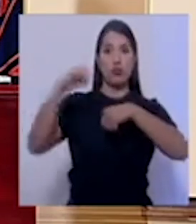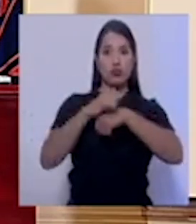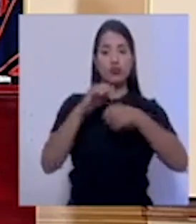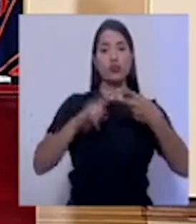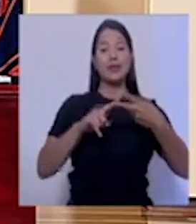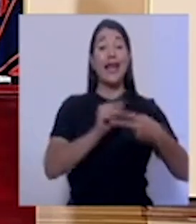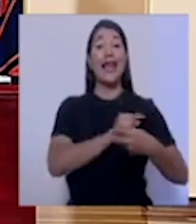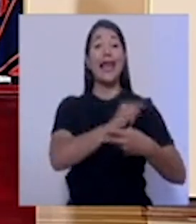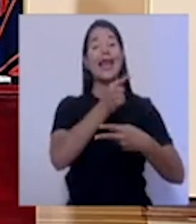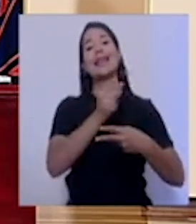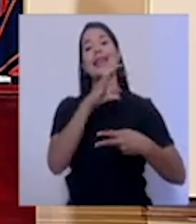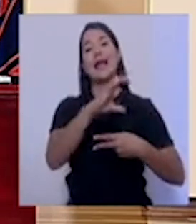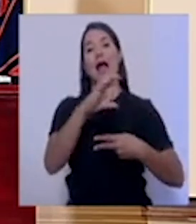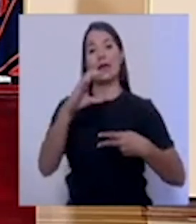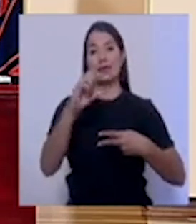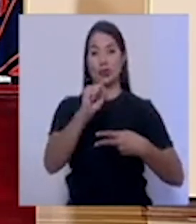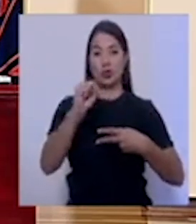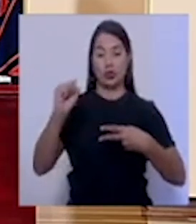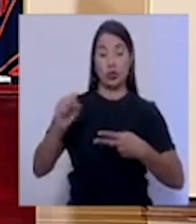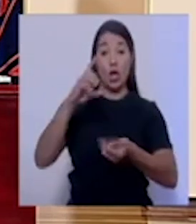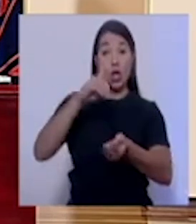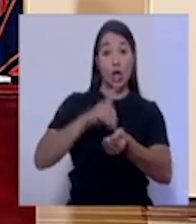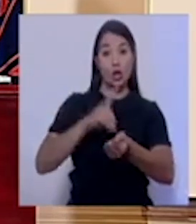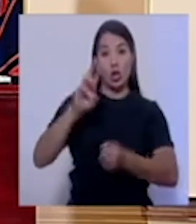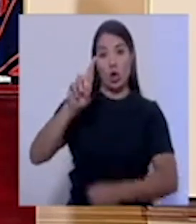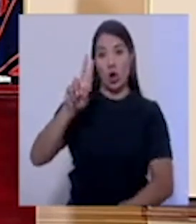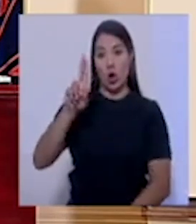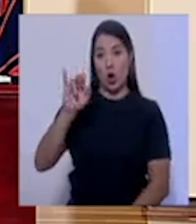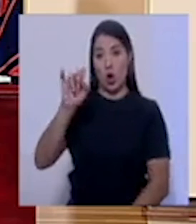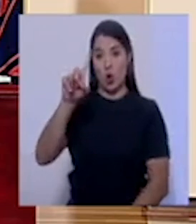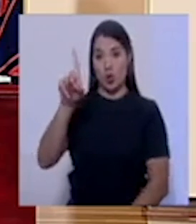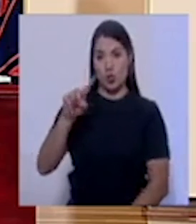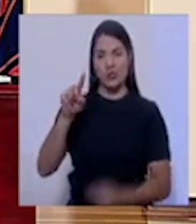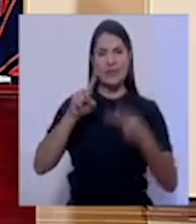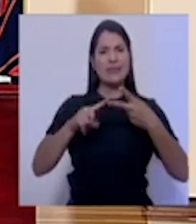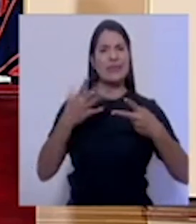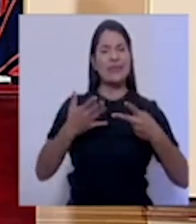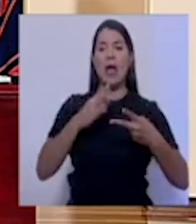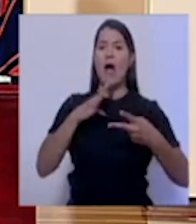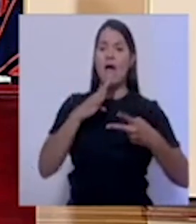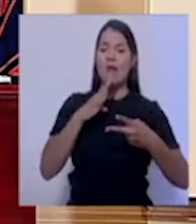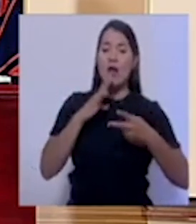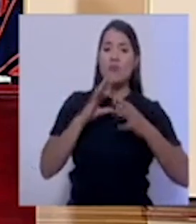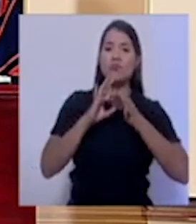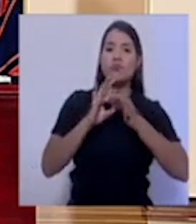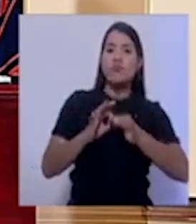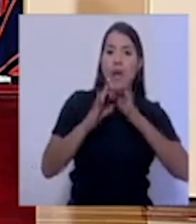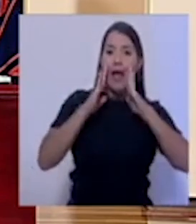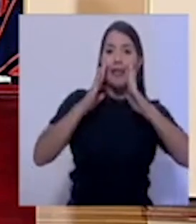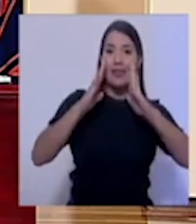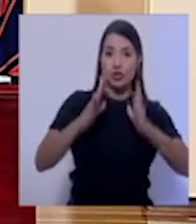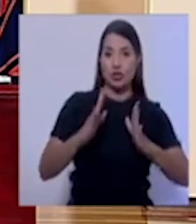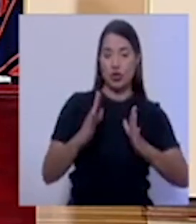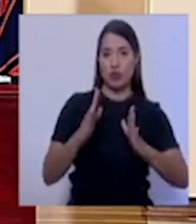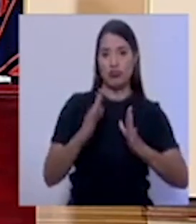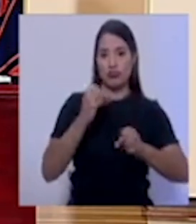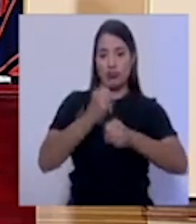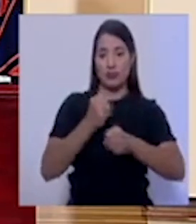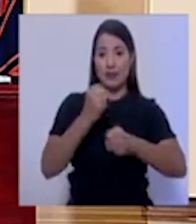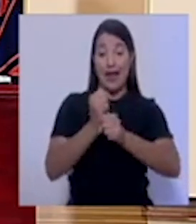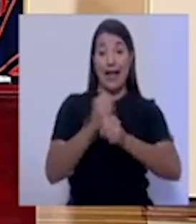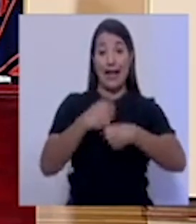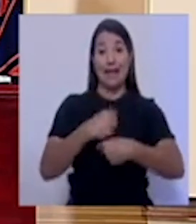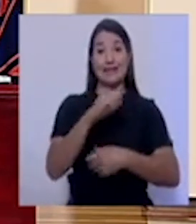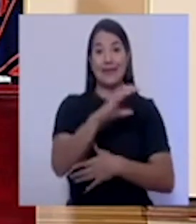Ricense de Seguro Social, el doctor Mario Ruiz, quien nos dará un informe de la atención médica e institucional de la Caja por la emergencia